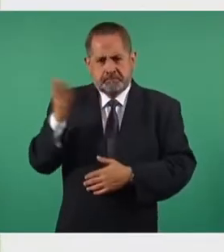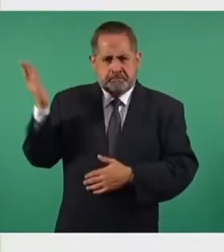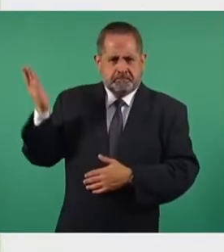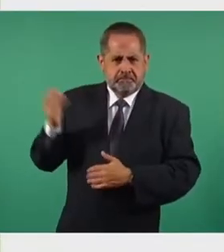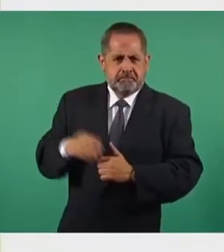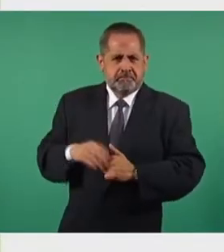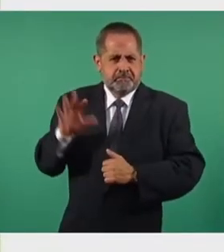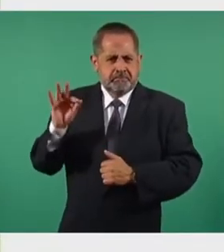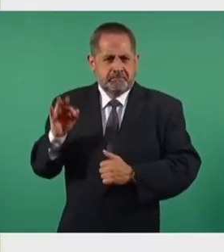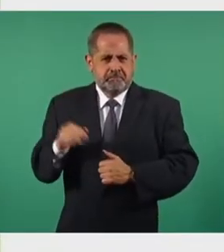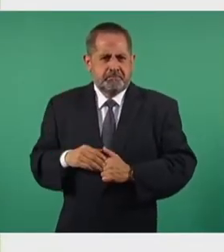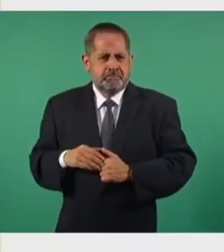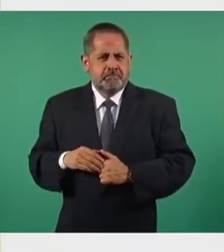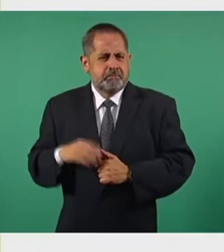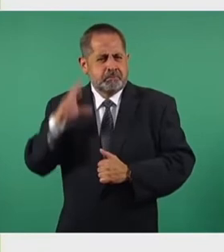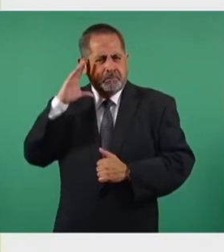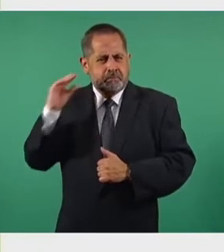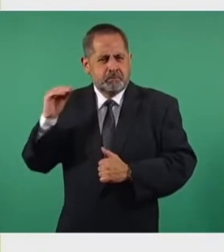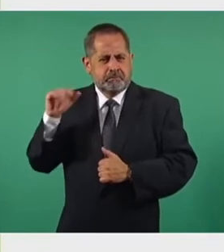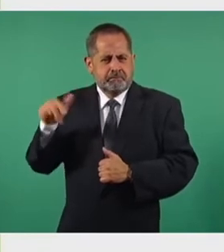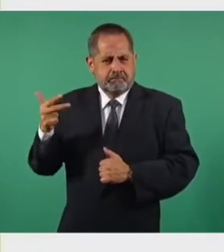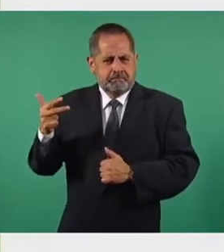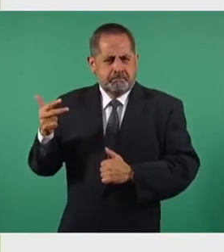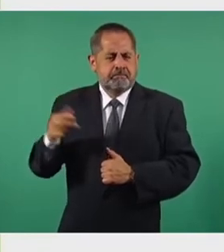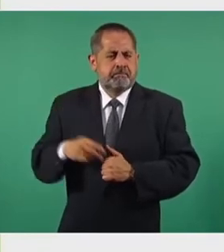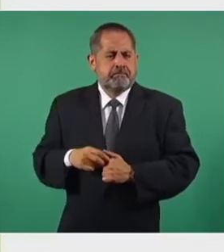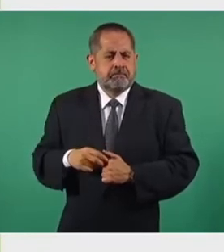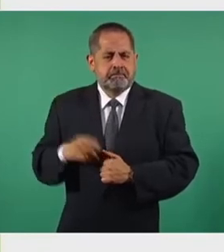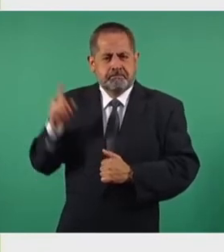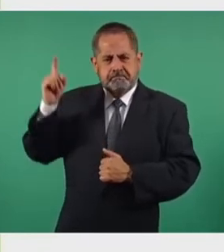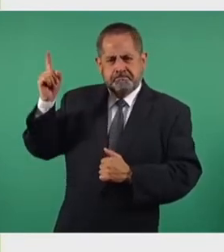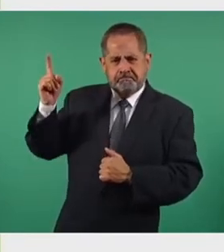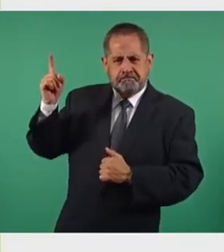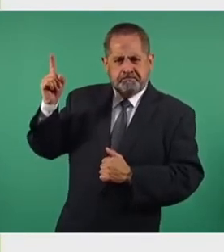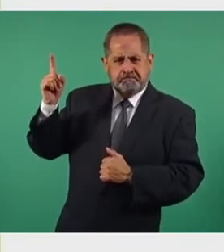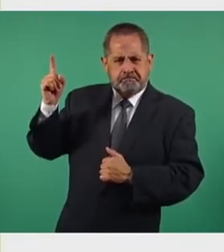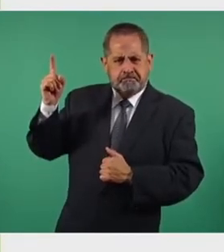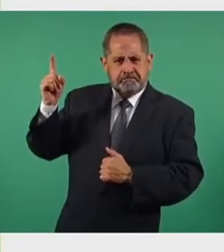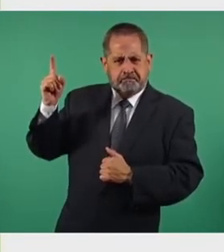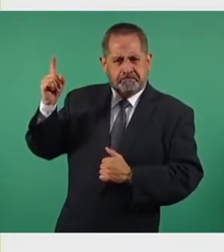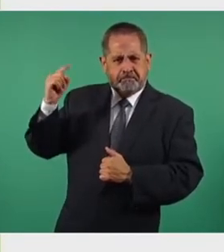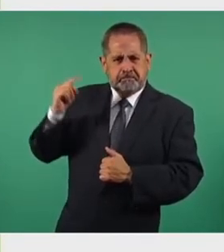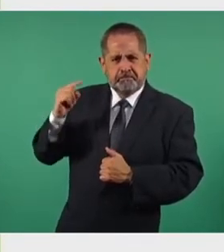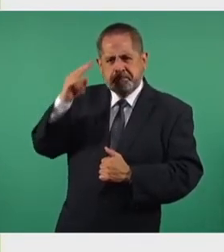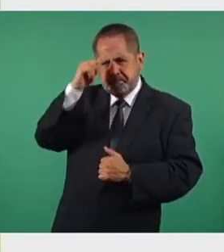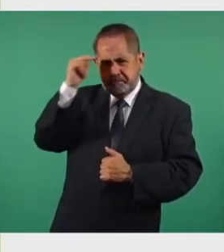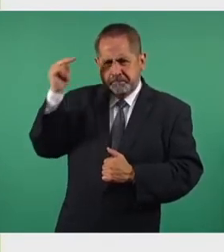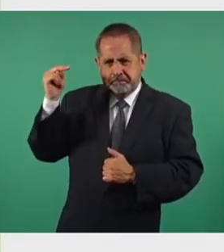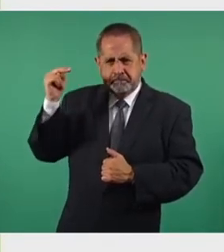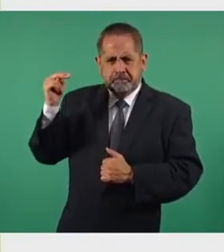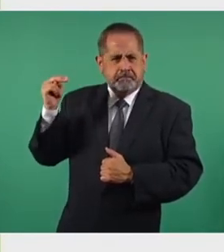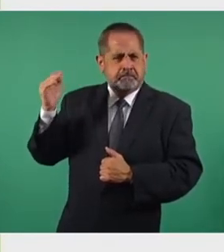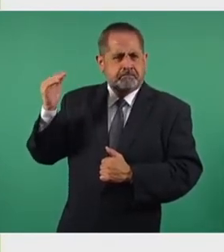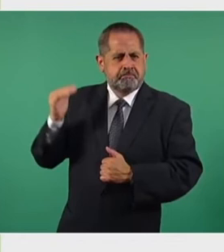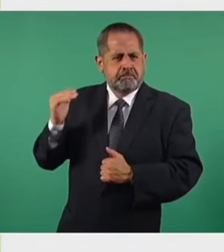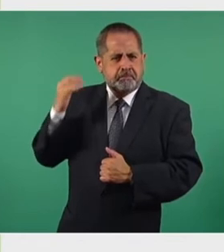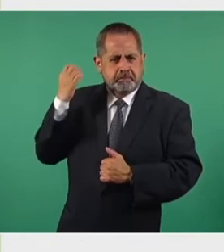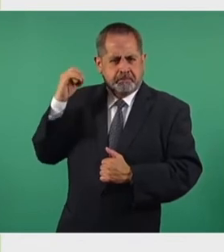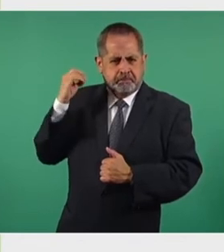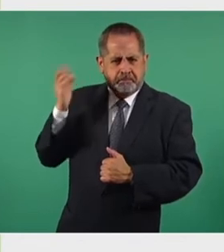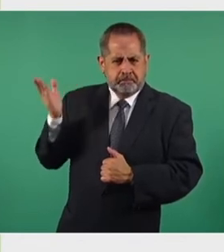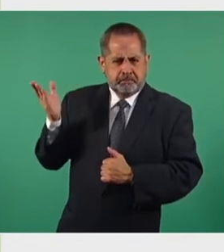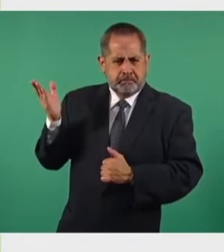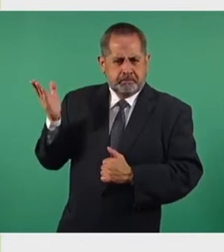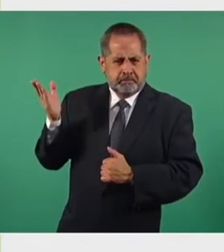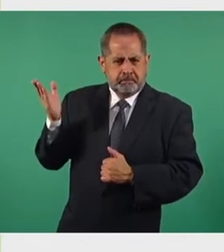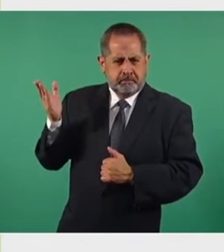40, Colima con 13, Durango con 100, Nayarit con 30, Oaxaca con 48, San